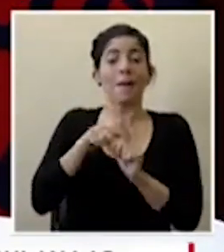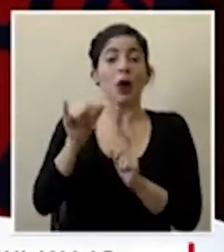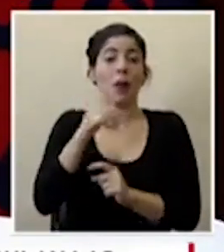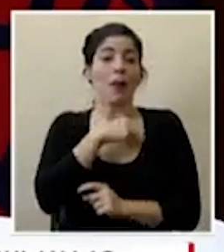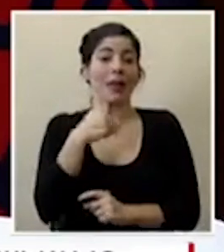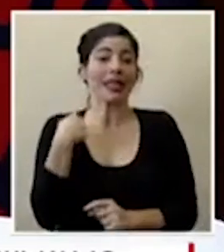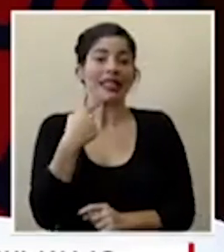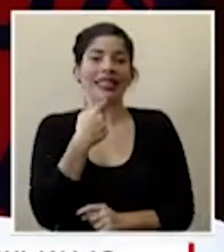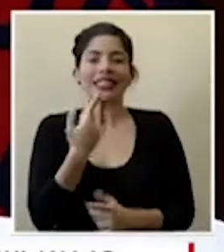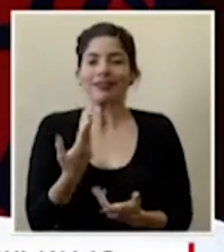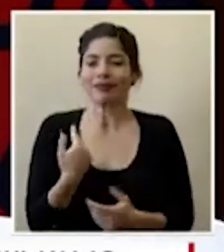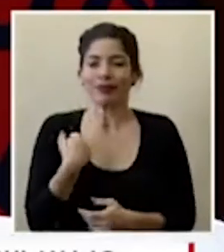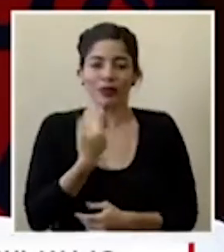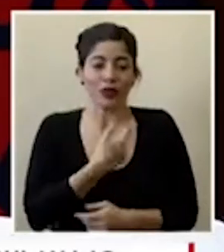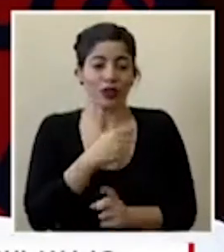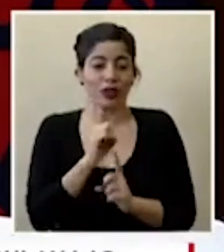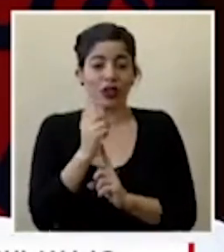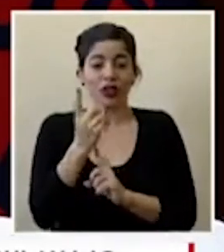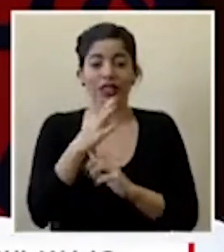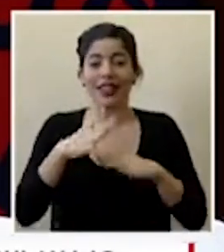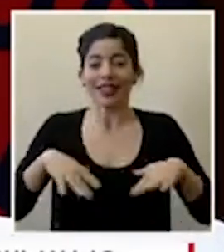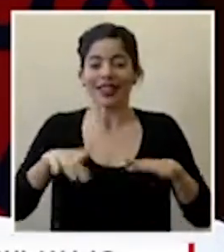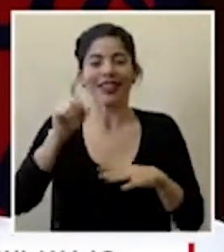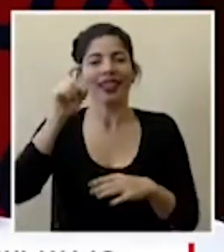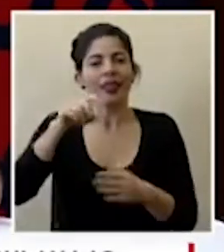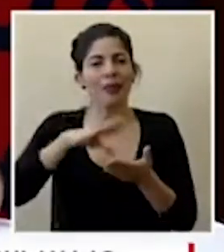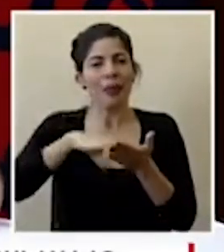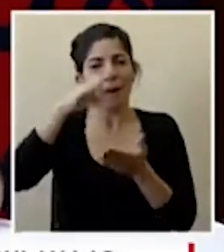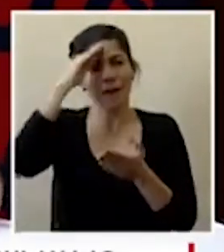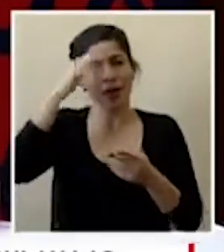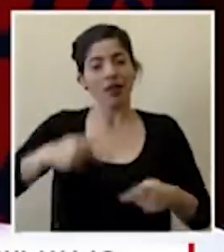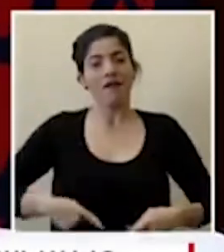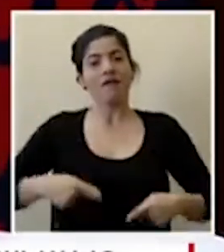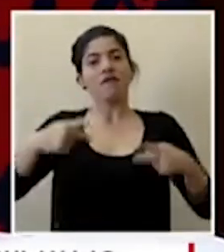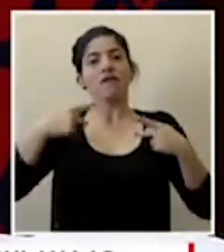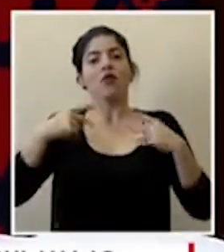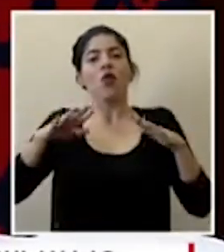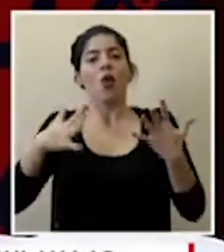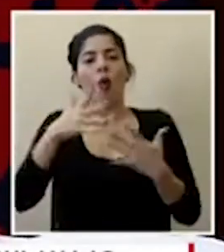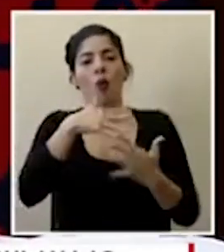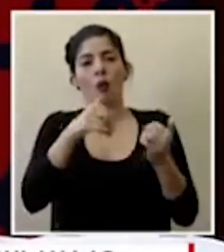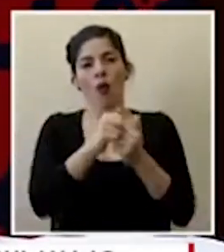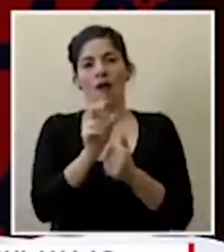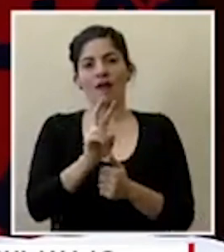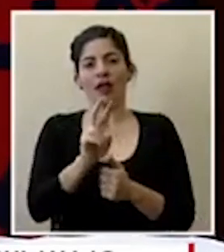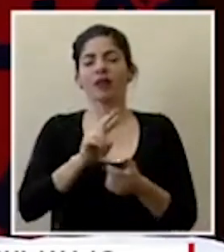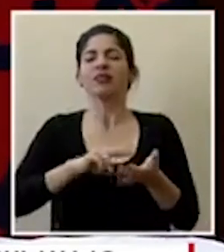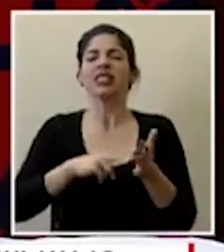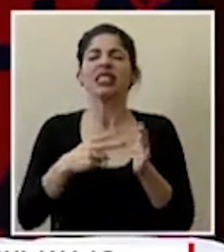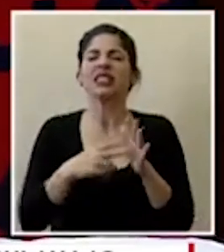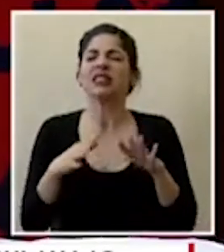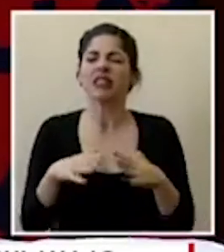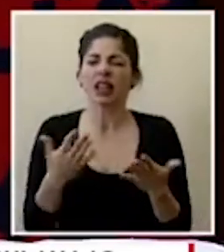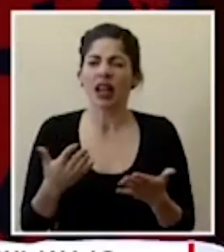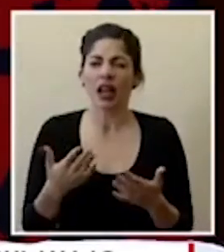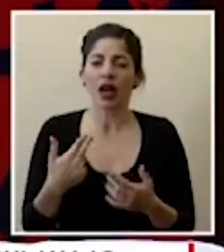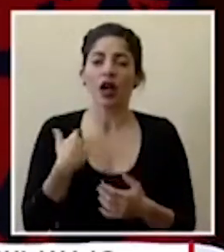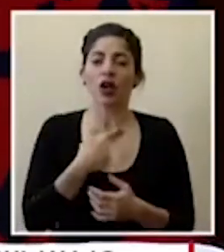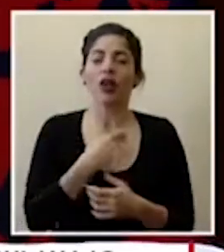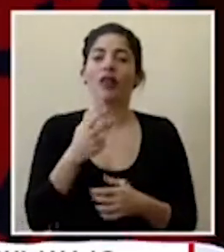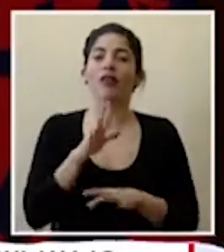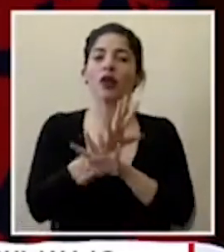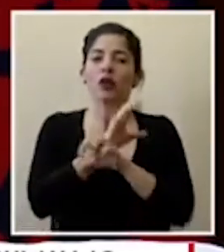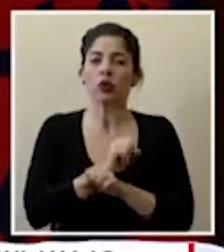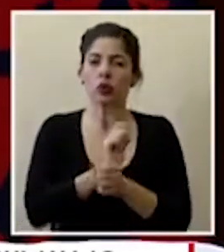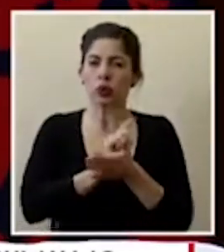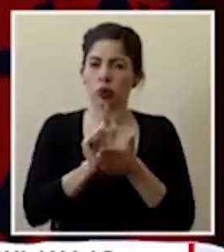ministro nosotros como sociedad tenemos que aprender a vivir con el virus eso que significa que tenemos que mantener este los hábitos de